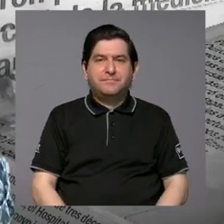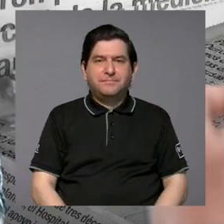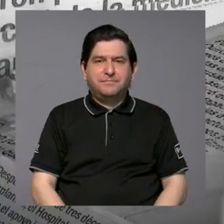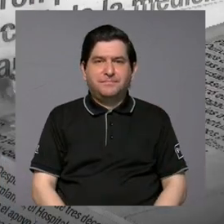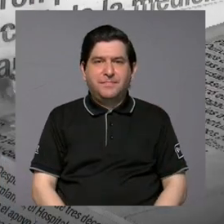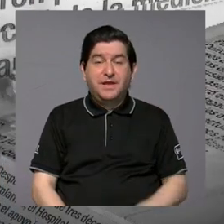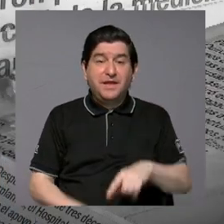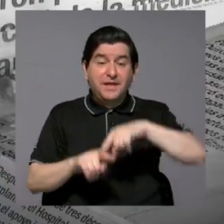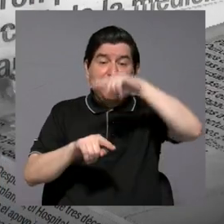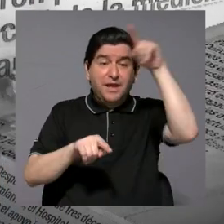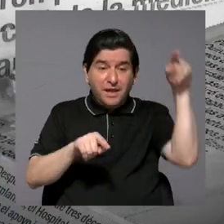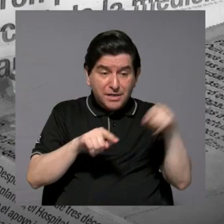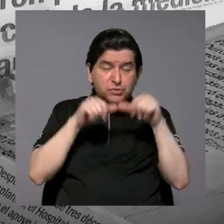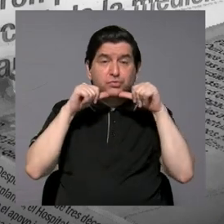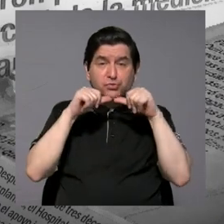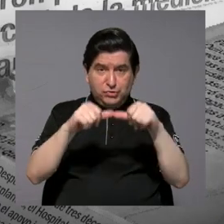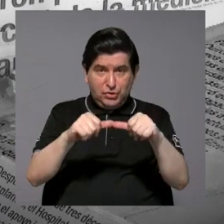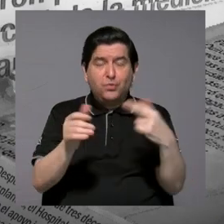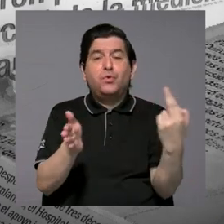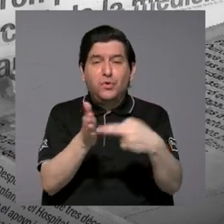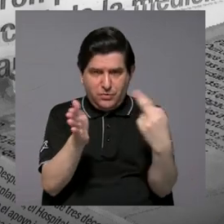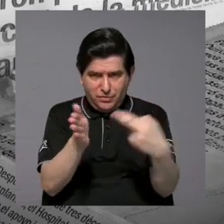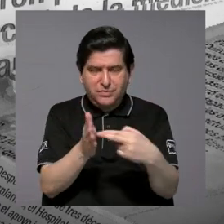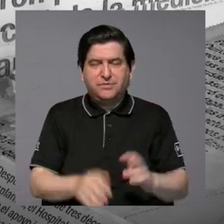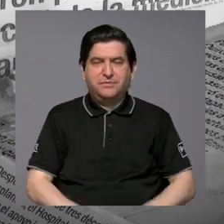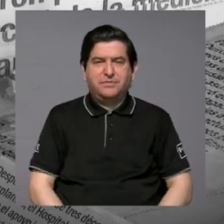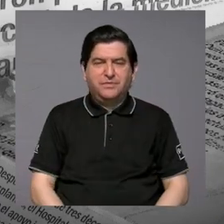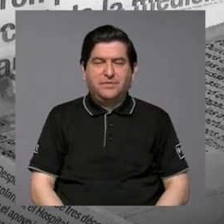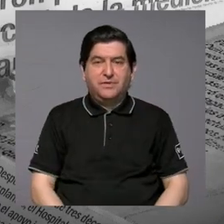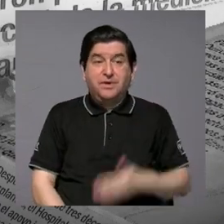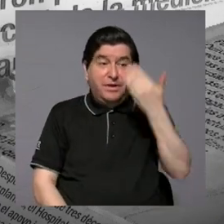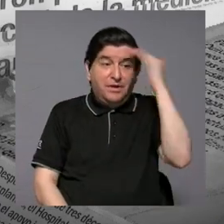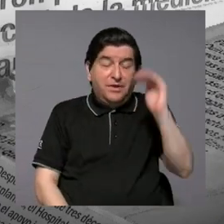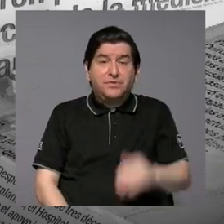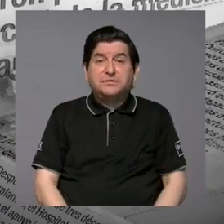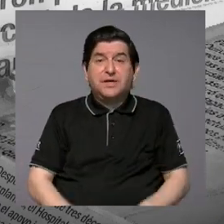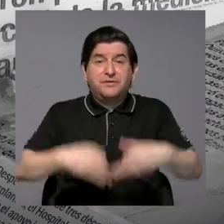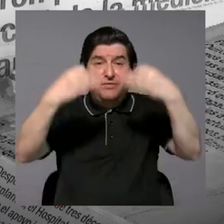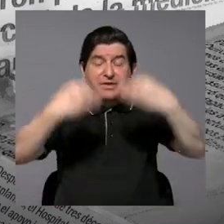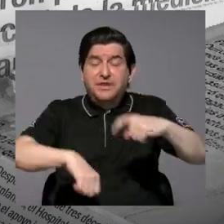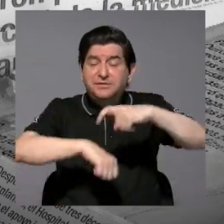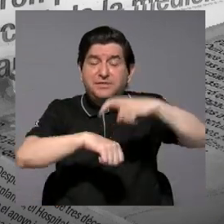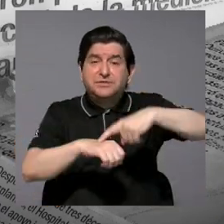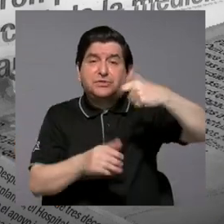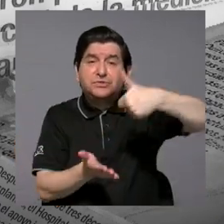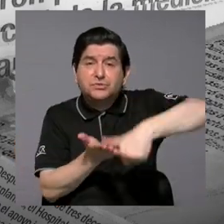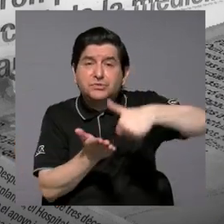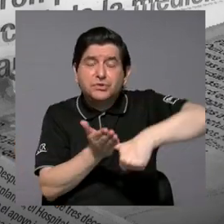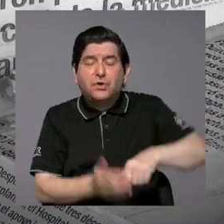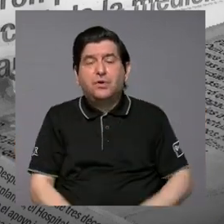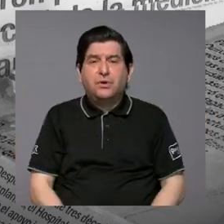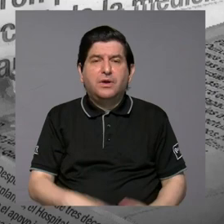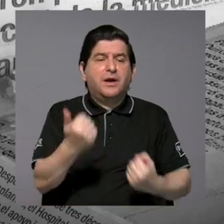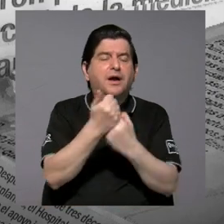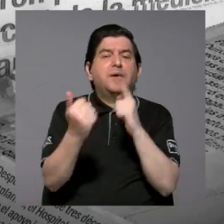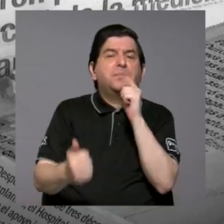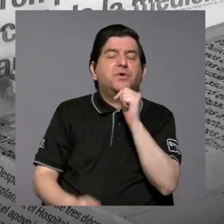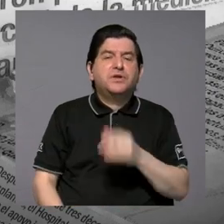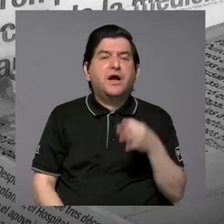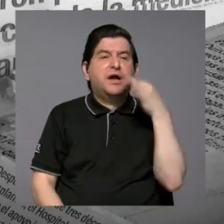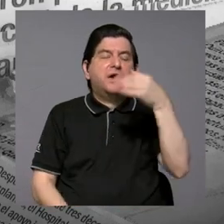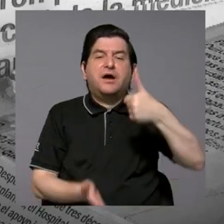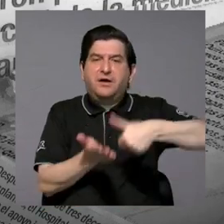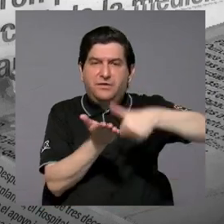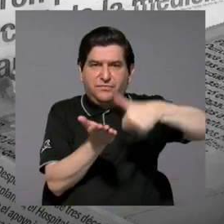es un círculo vicioso. Es un círculo vicioso y no sabemos qué decisiones pueden tomar a la hora de votar y por quién va a votar en las